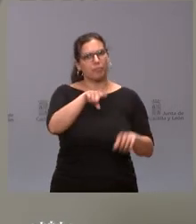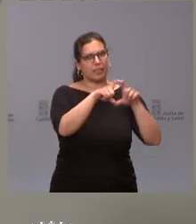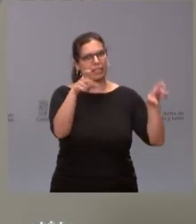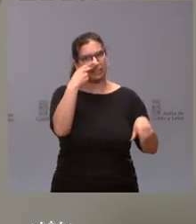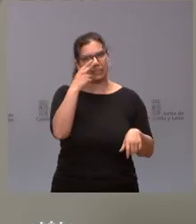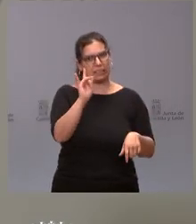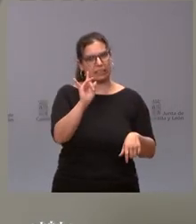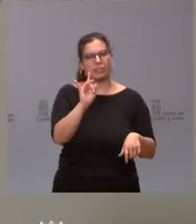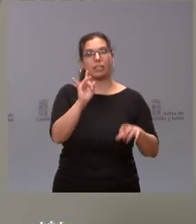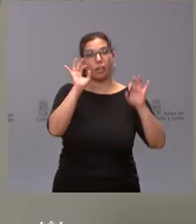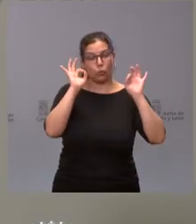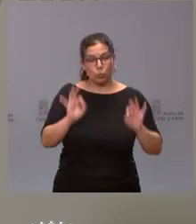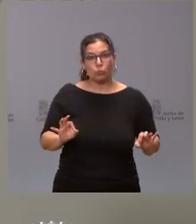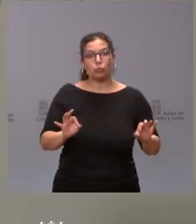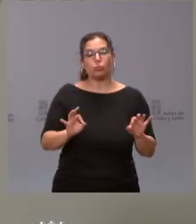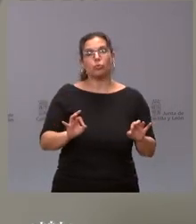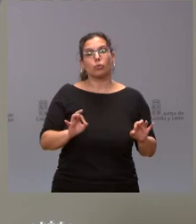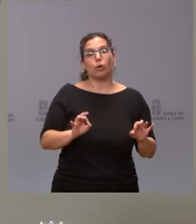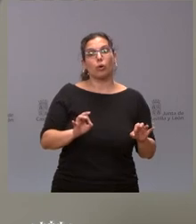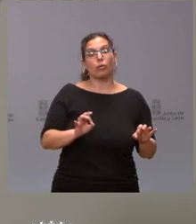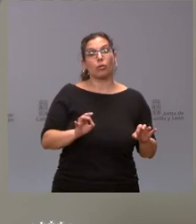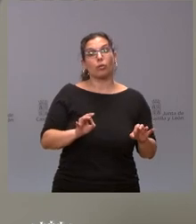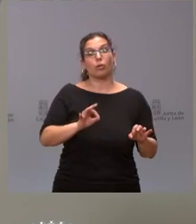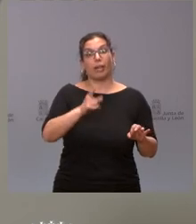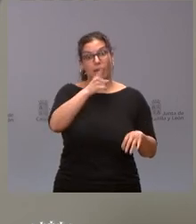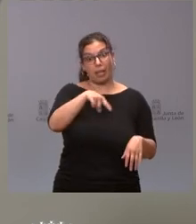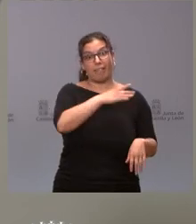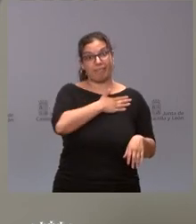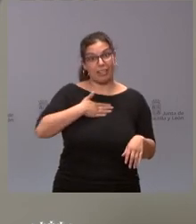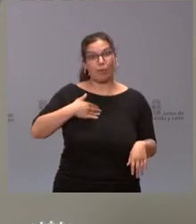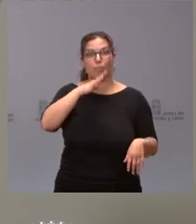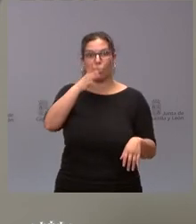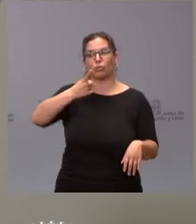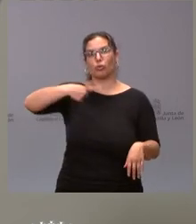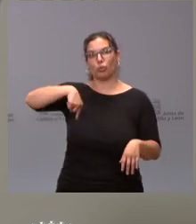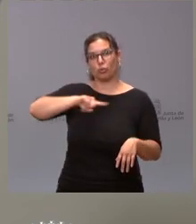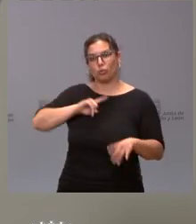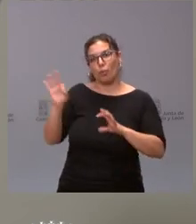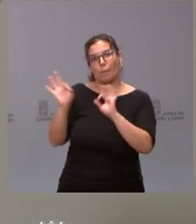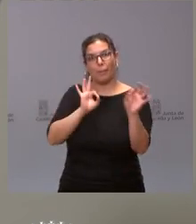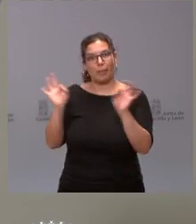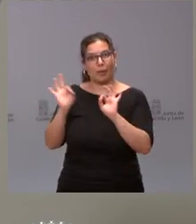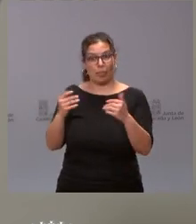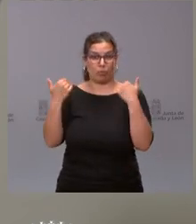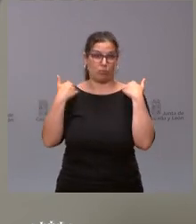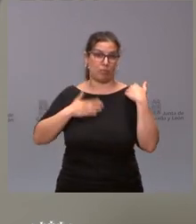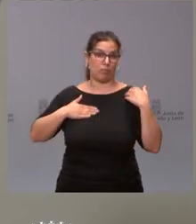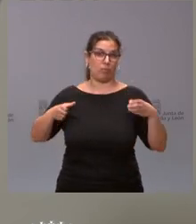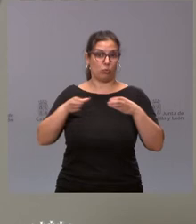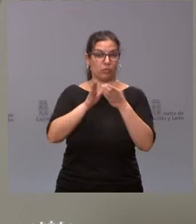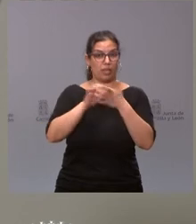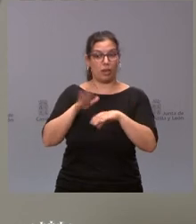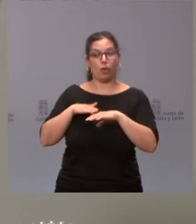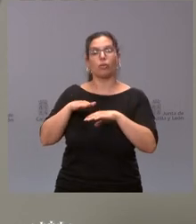y precisamente manifestación de ese interés es el hecho de que nosotros estamos desarrollando las inversiones que nos corresponde como Junta de Castilla y León para hacer